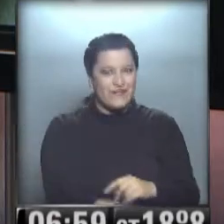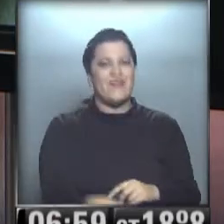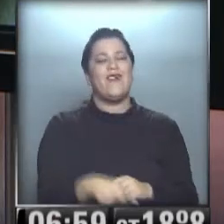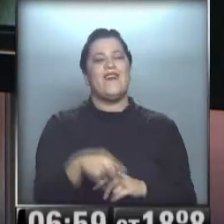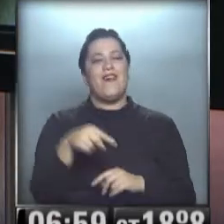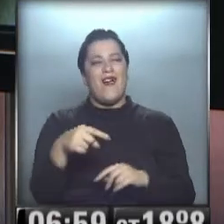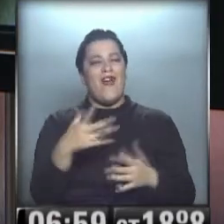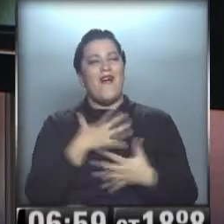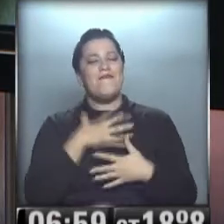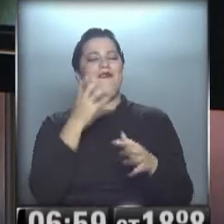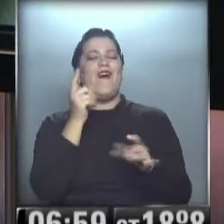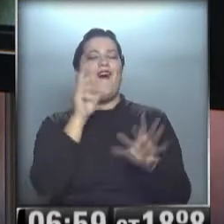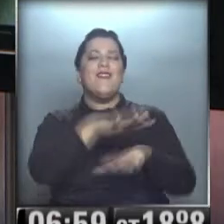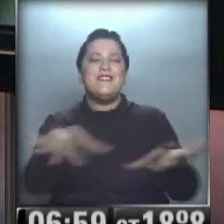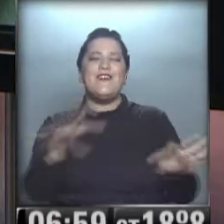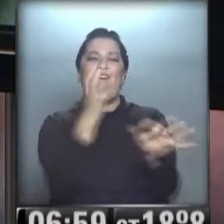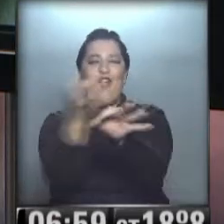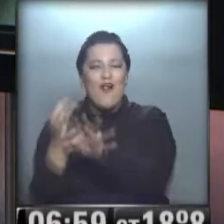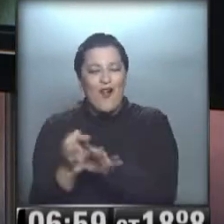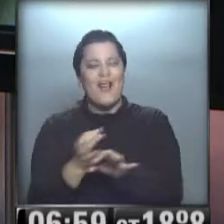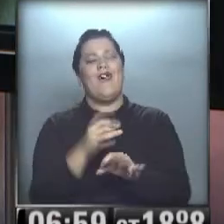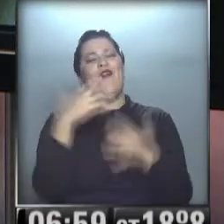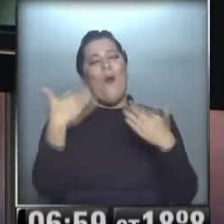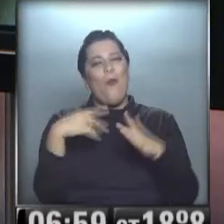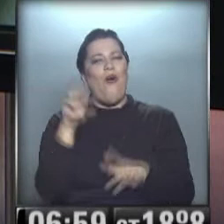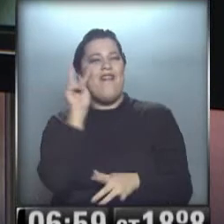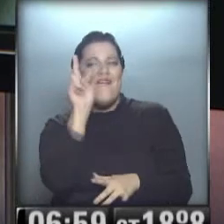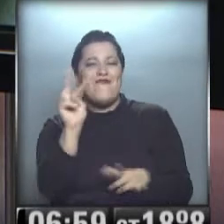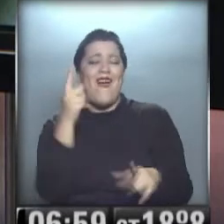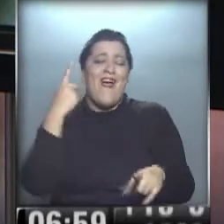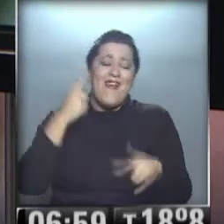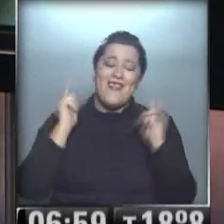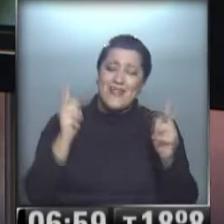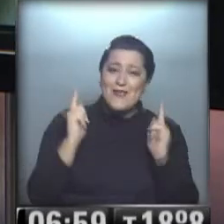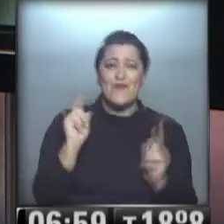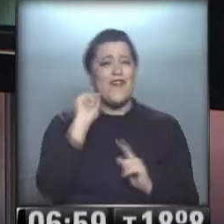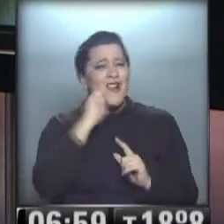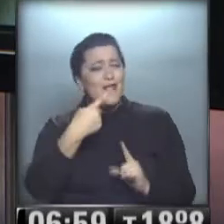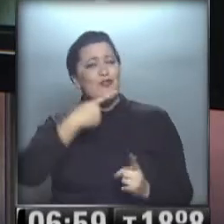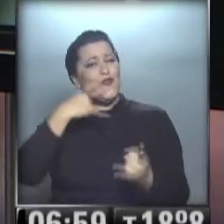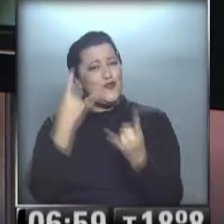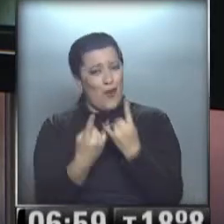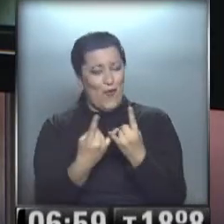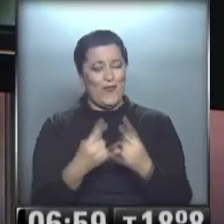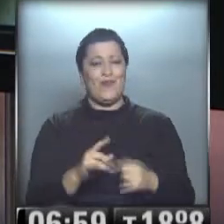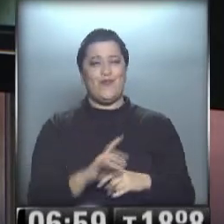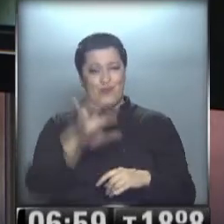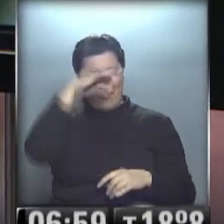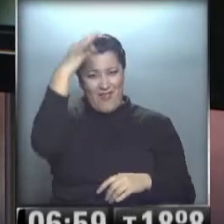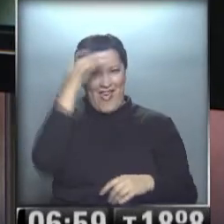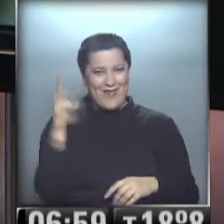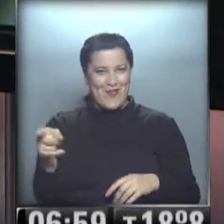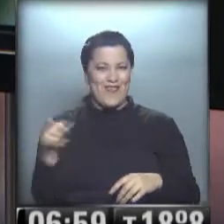los chicos del cole, pueden verlo, disfrutarlo. Es un encanto, es muy lindo el espectáculo. Eduardo Bondela hizo un gran trabajo.